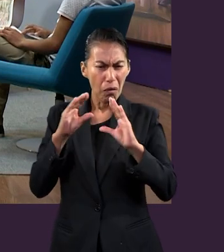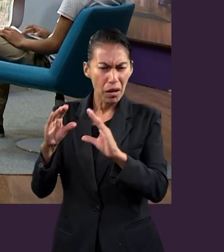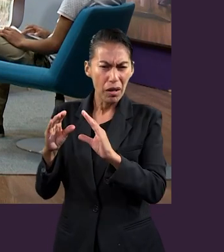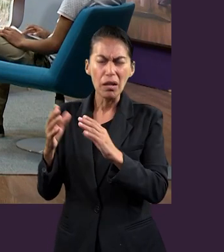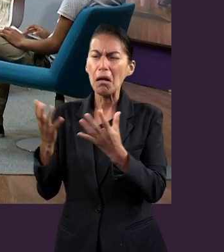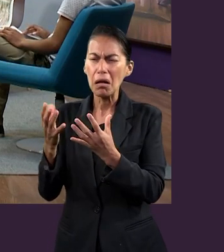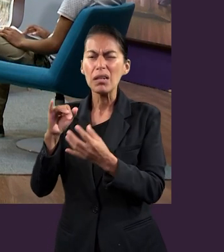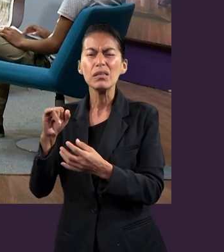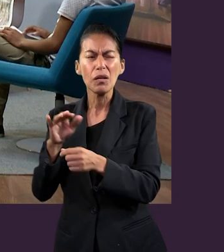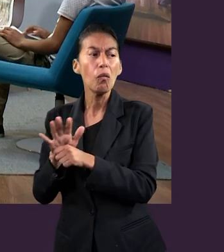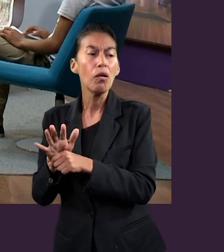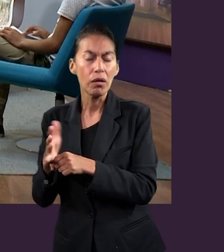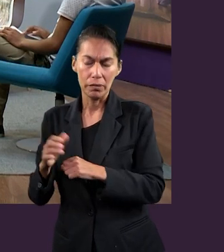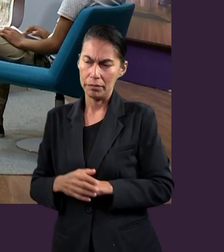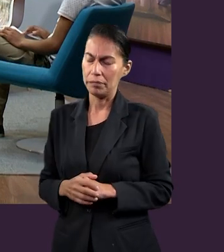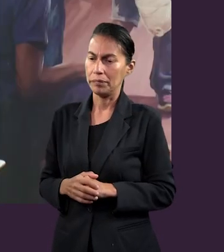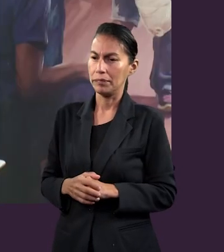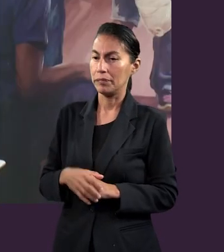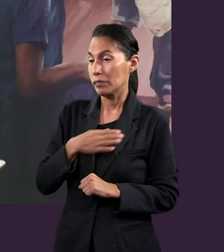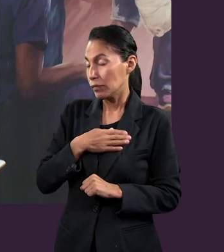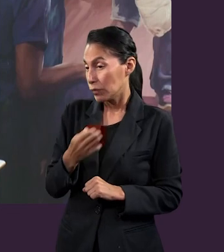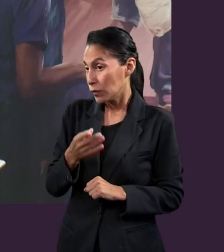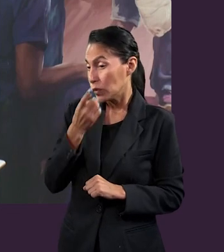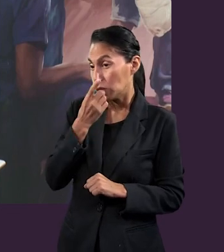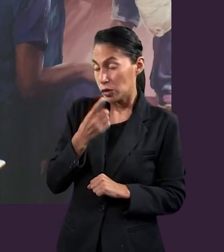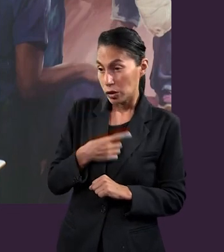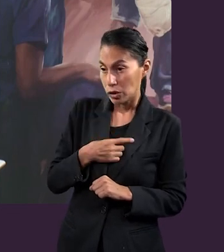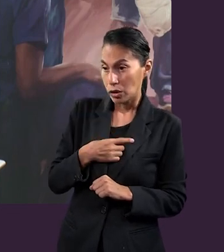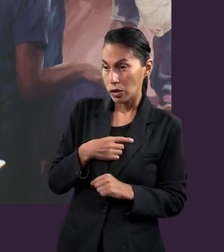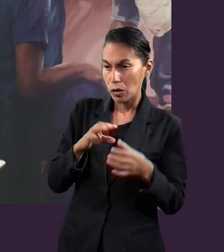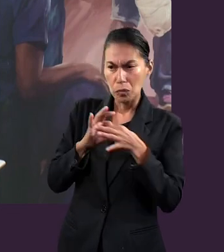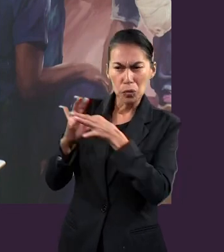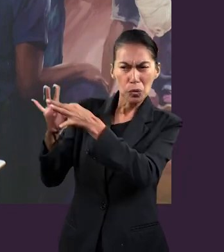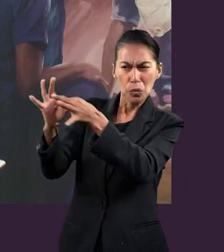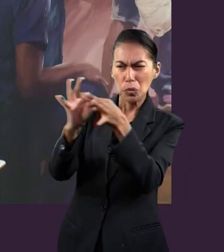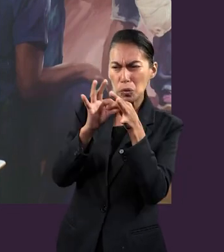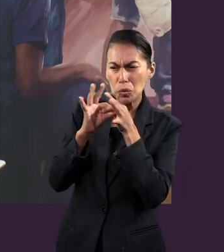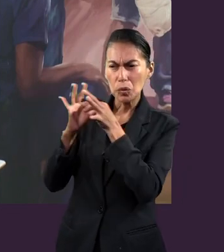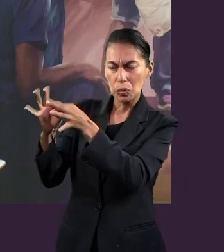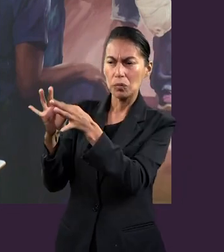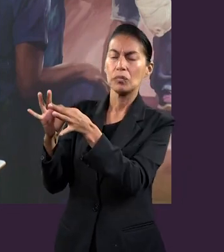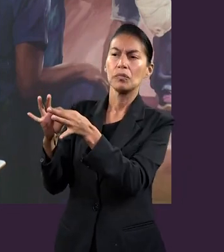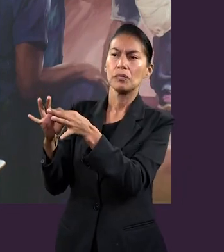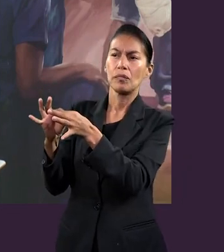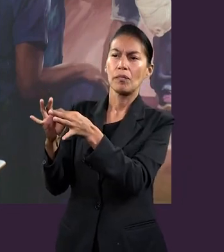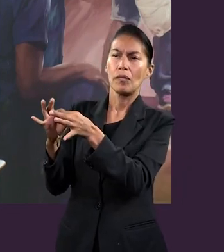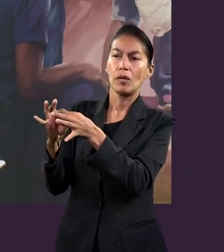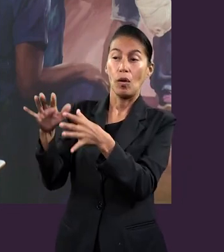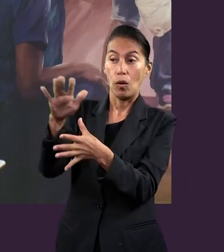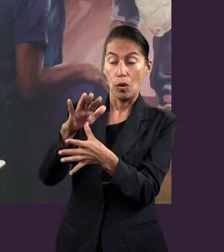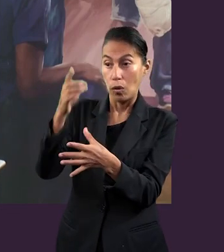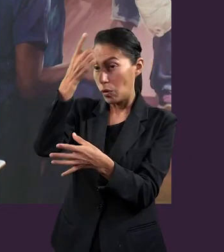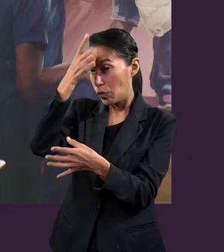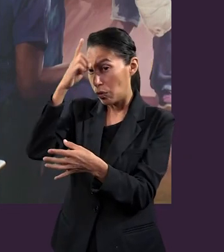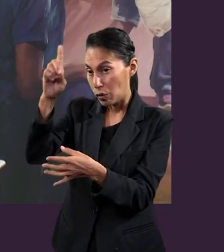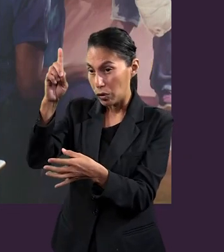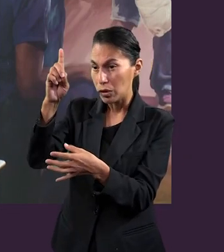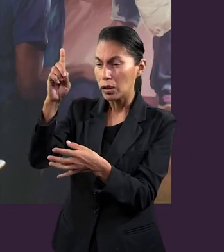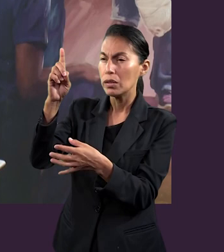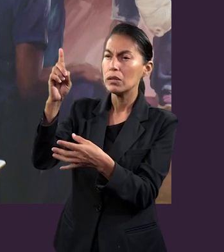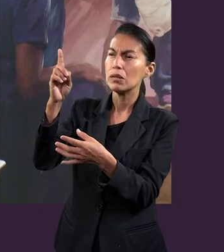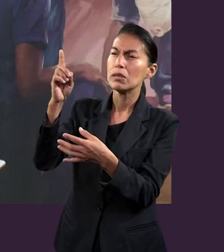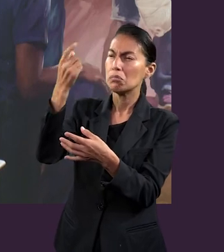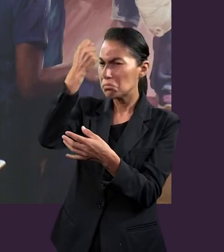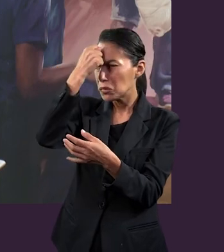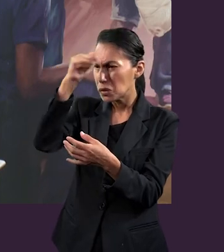¿Qué debemos hacer? Pues se nos habla sobre la unidad, sobre la importancia de usar nuestros dones para